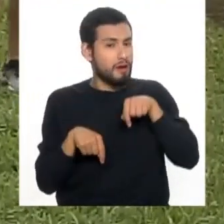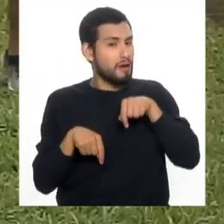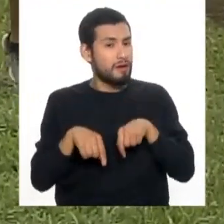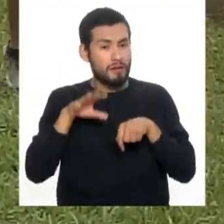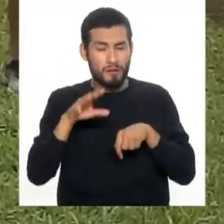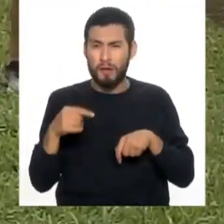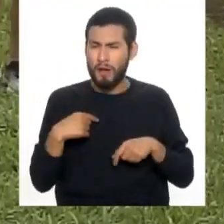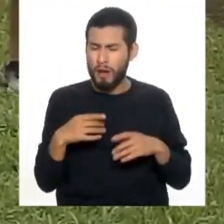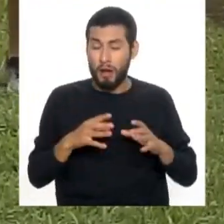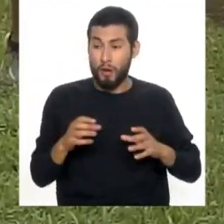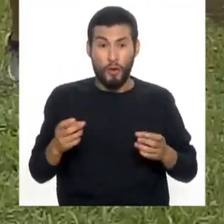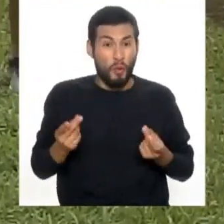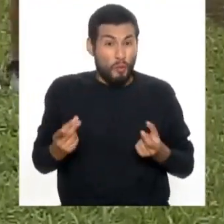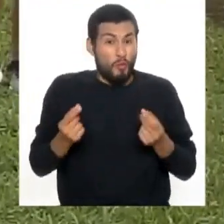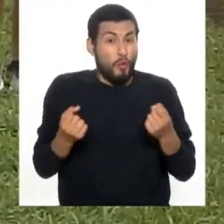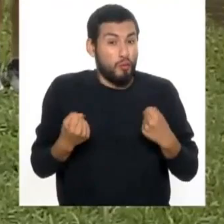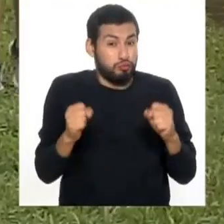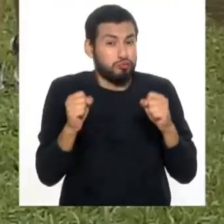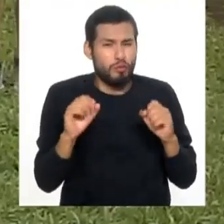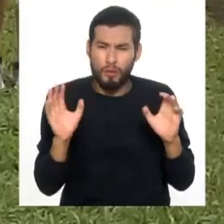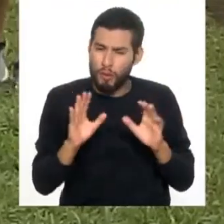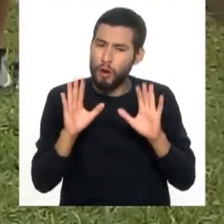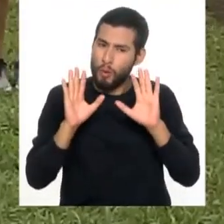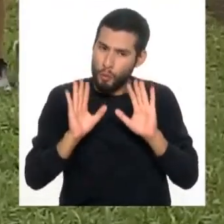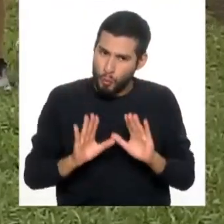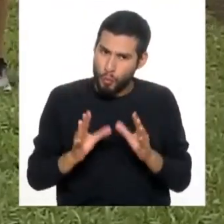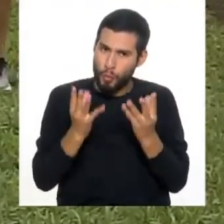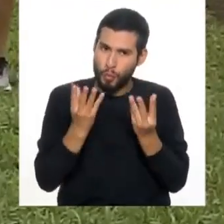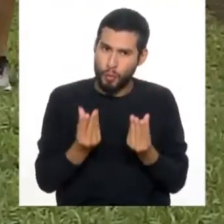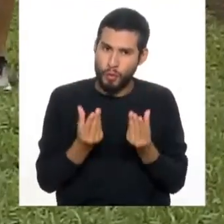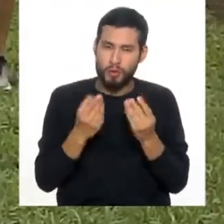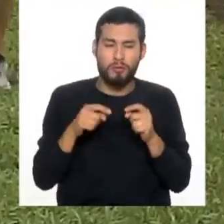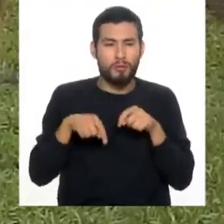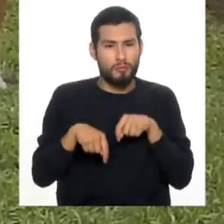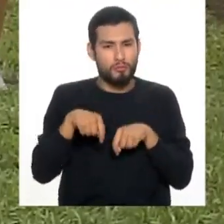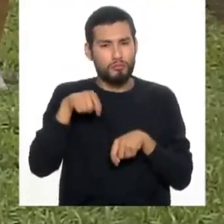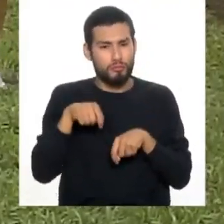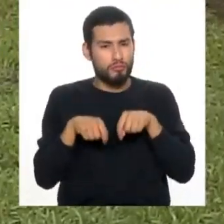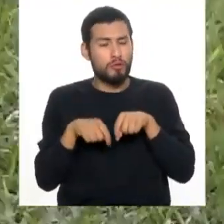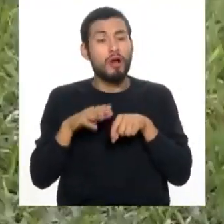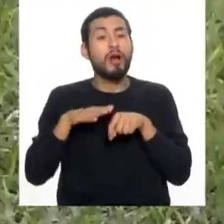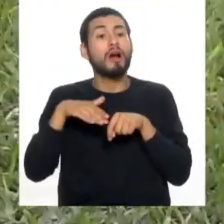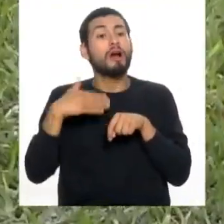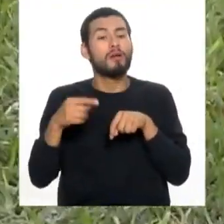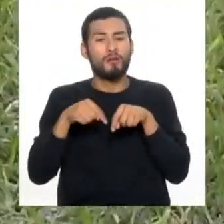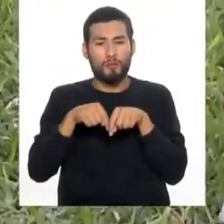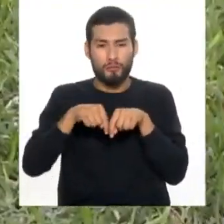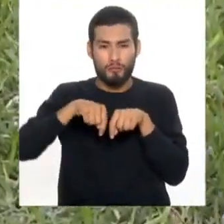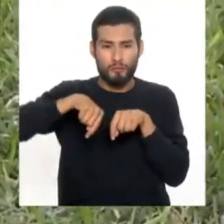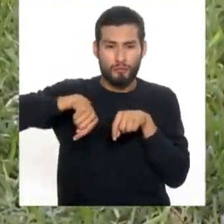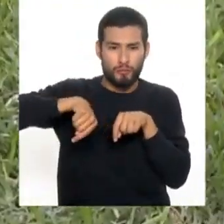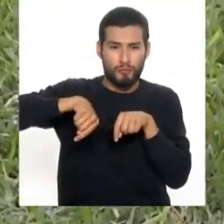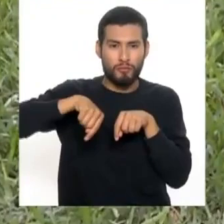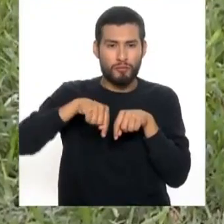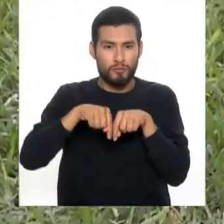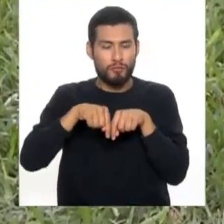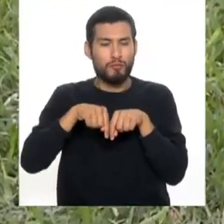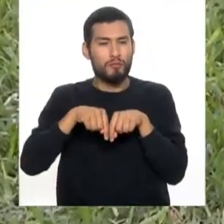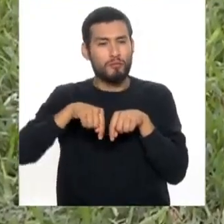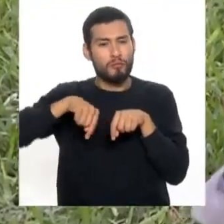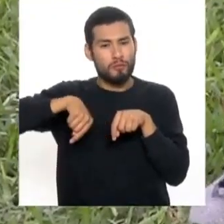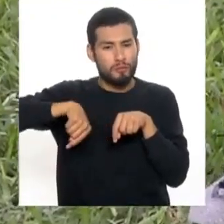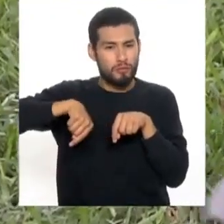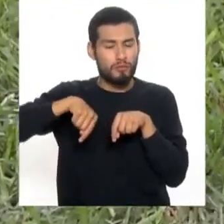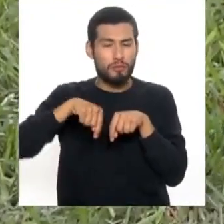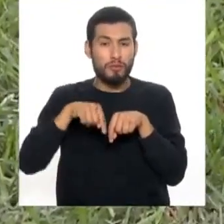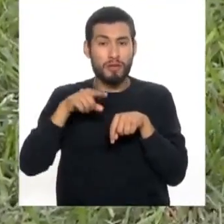de inicio. Bien, vamos a bajar poco a poco y vamos a hacer este ligero movimiento. Derecha. Primero la